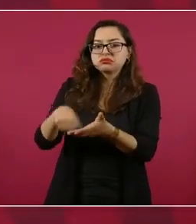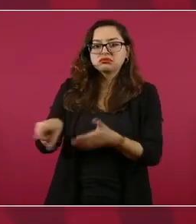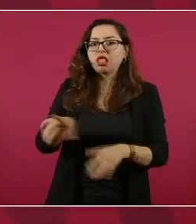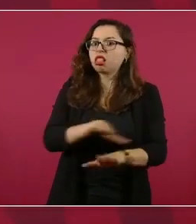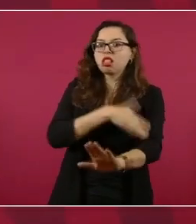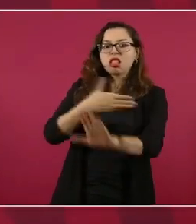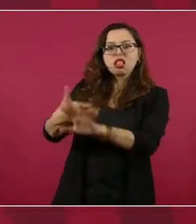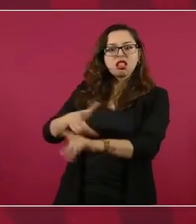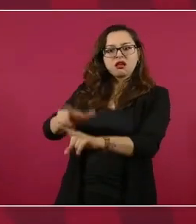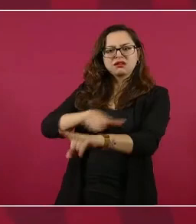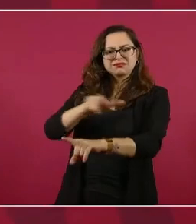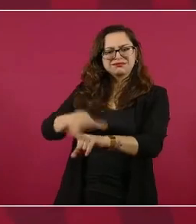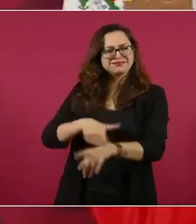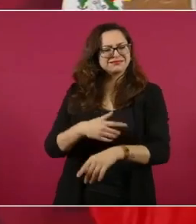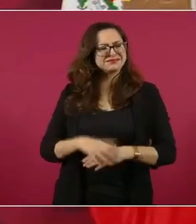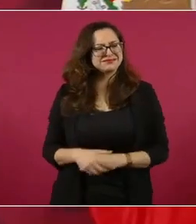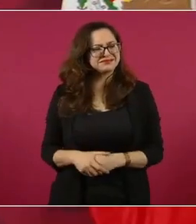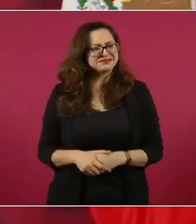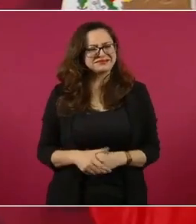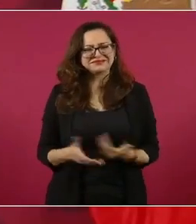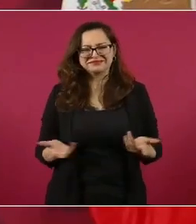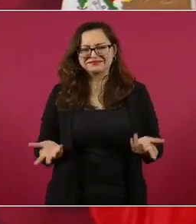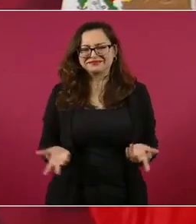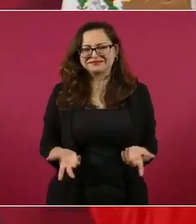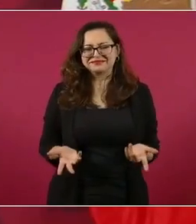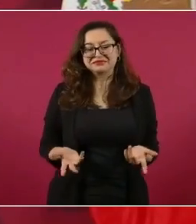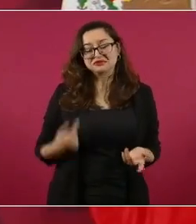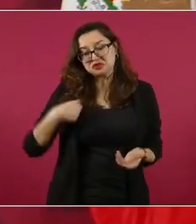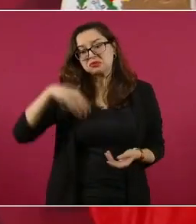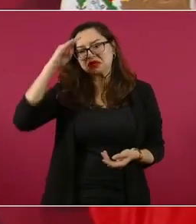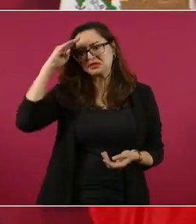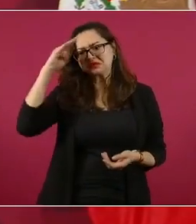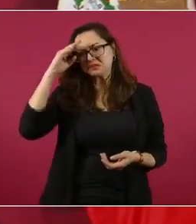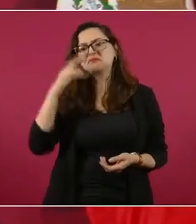Está muchísimo mejor el tianguis, ¿no?